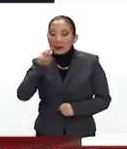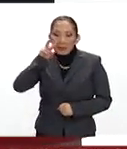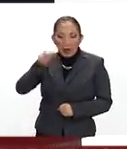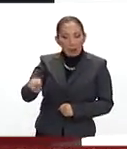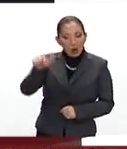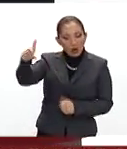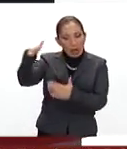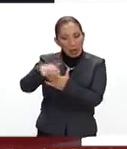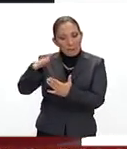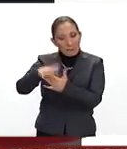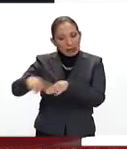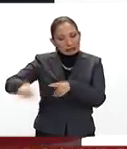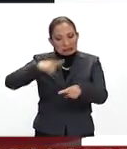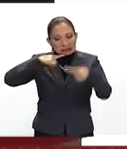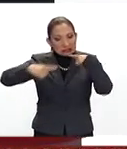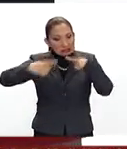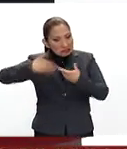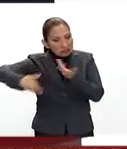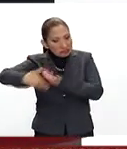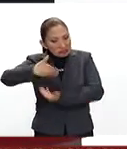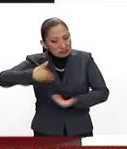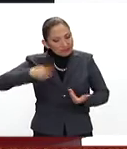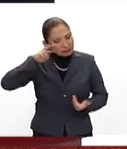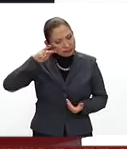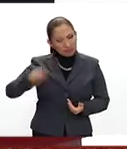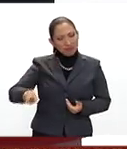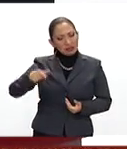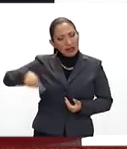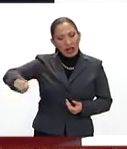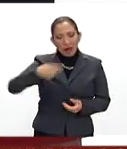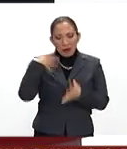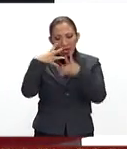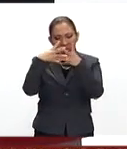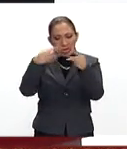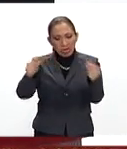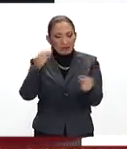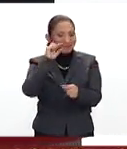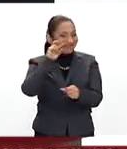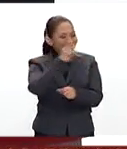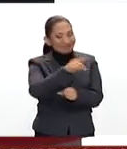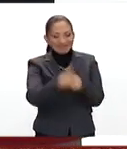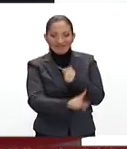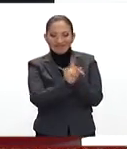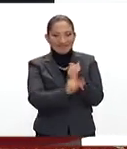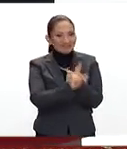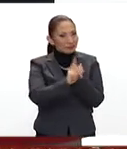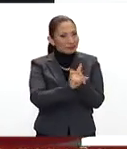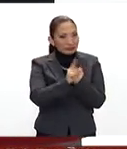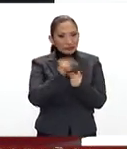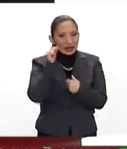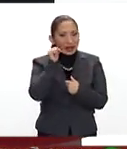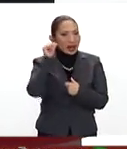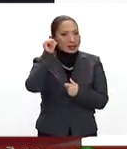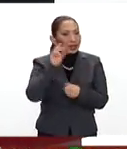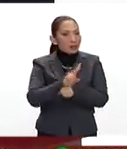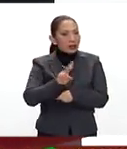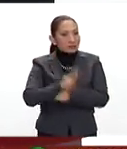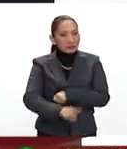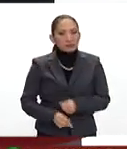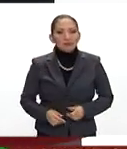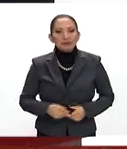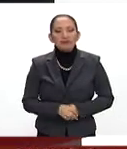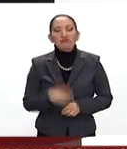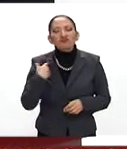una mesa de negociación que prácticamente se diluye ante estas circunstancias que vivimos ayer en Venezuela.